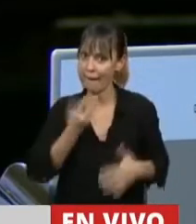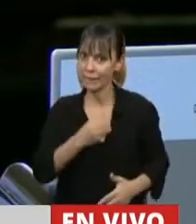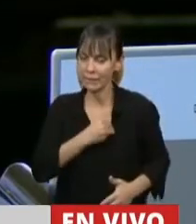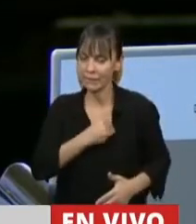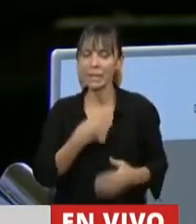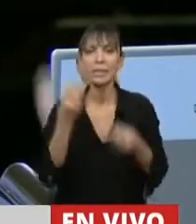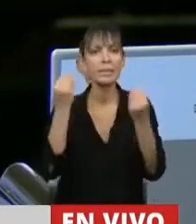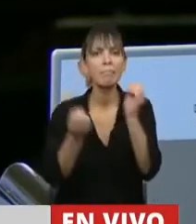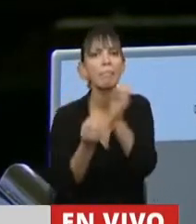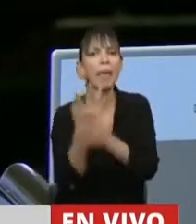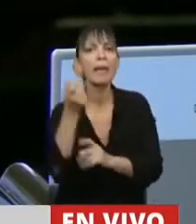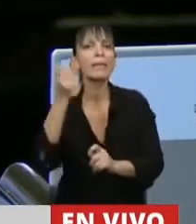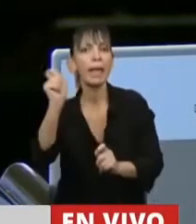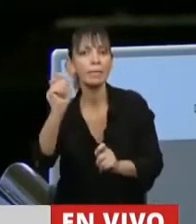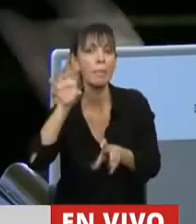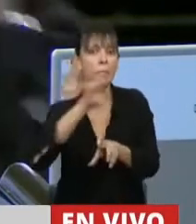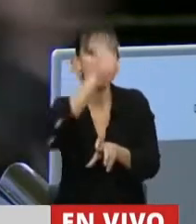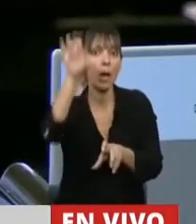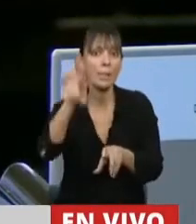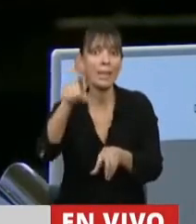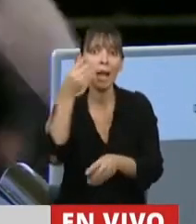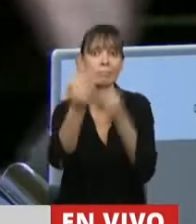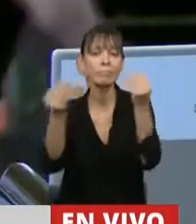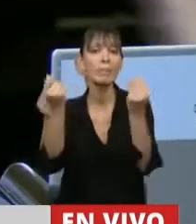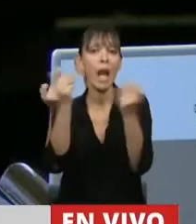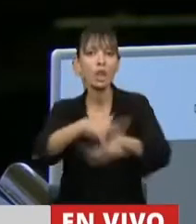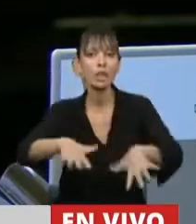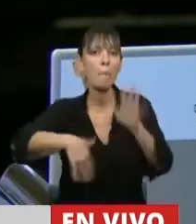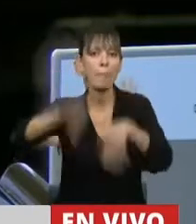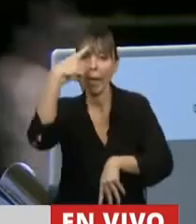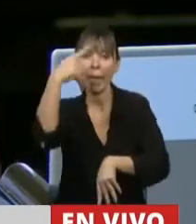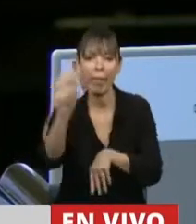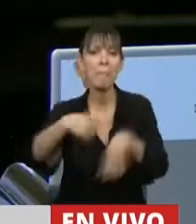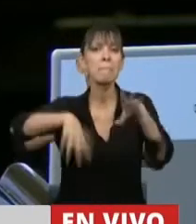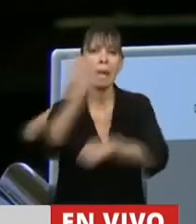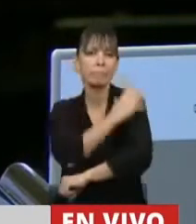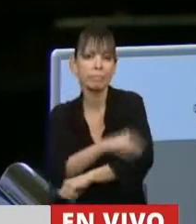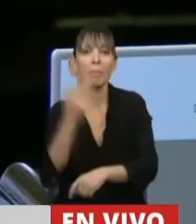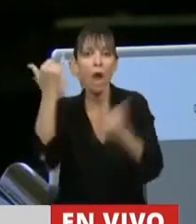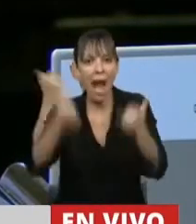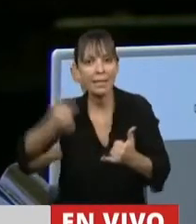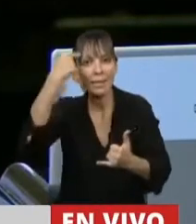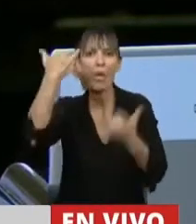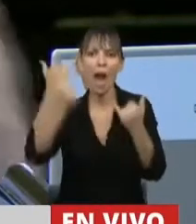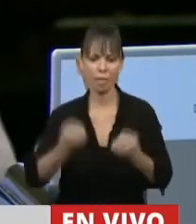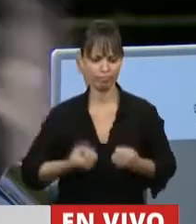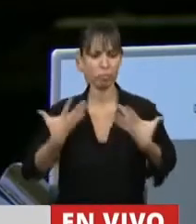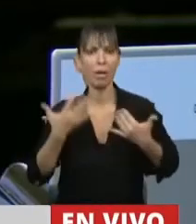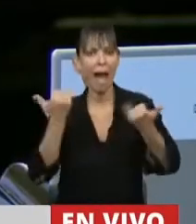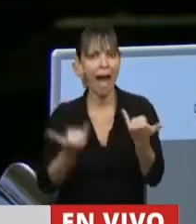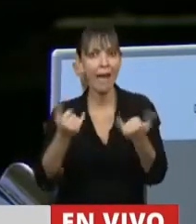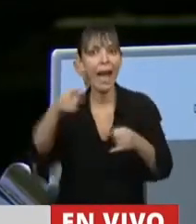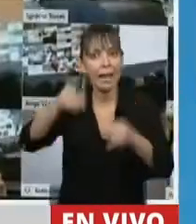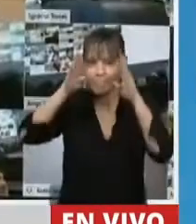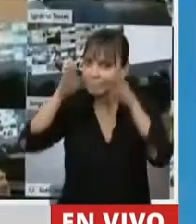Y lo desarrollaron las provincias que tienen a los más pobres y a los más ignorantes, pero tienen cerebros, tienen talentos, y sobre eso